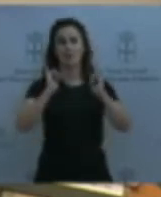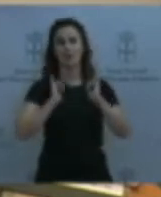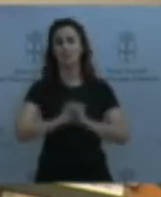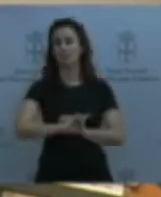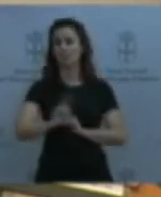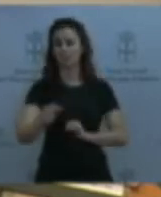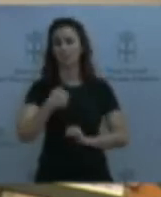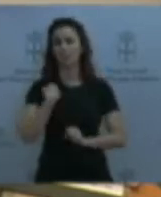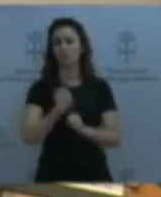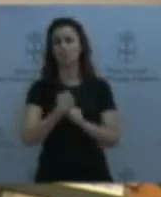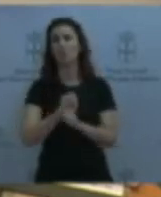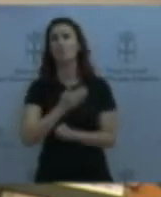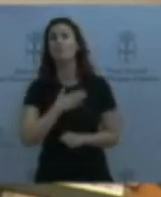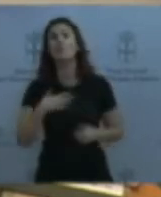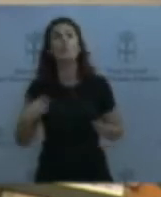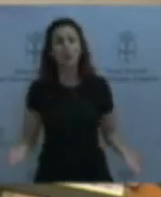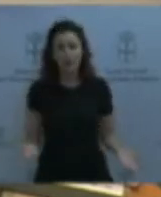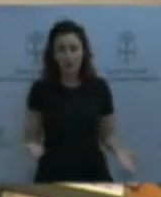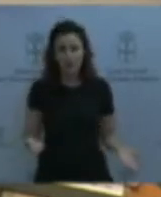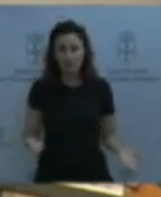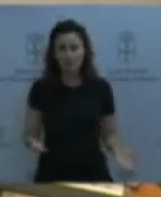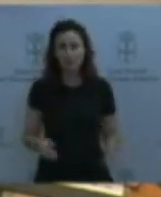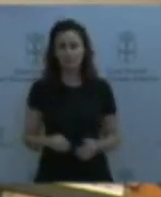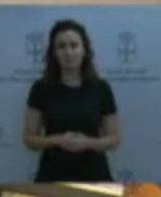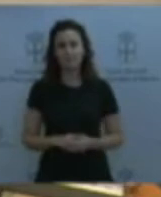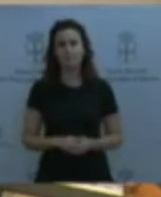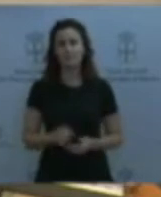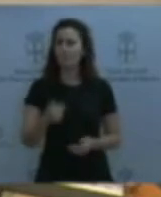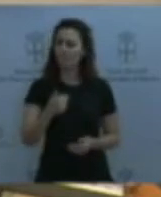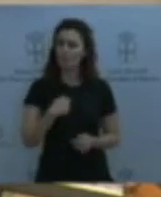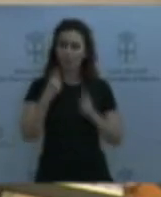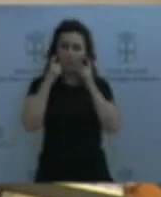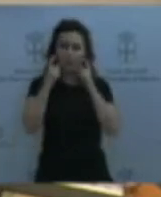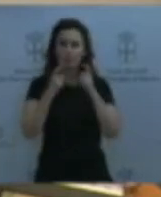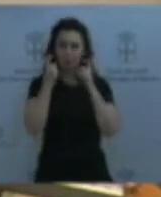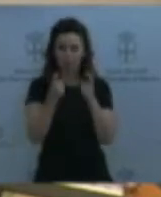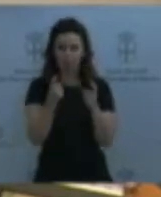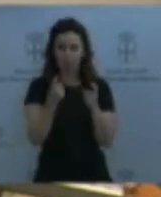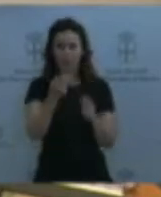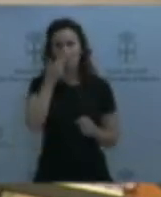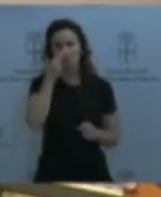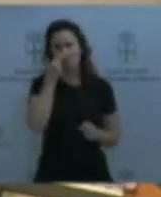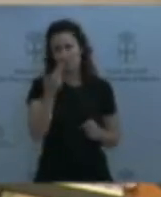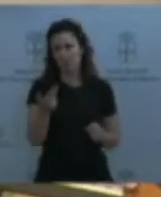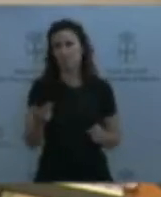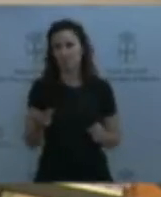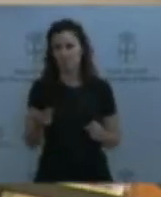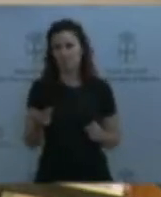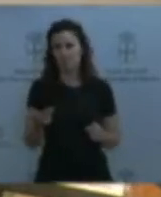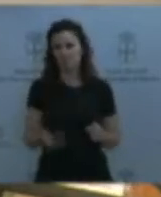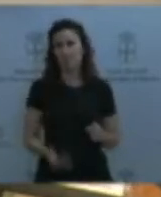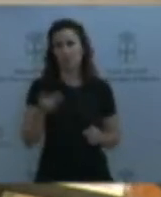verdad ese interés superior del menor sepamos entre todos